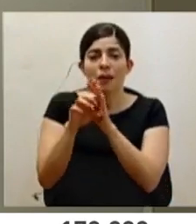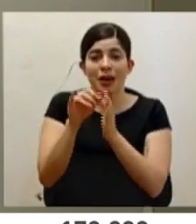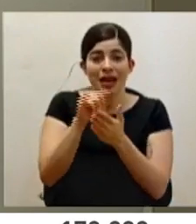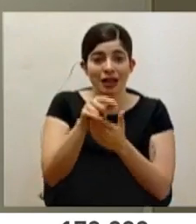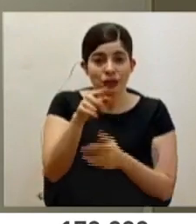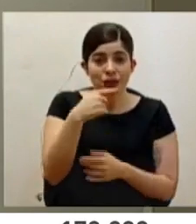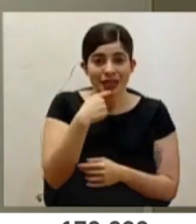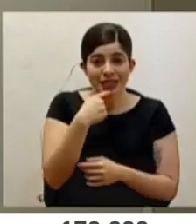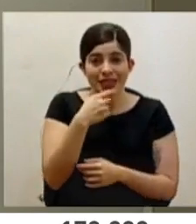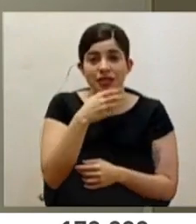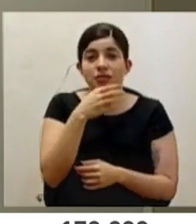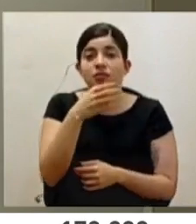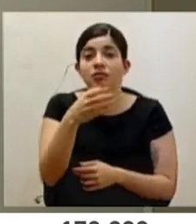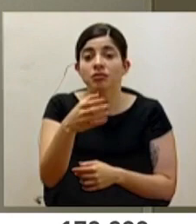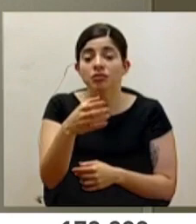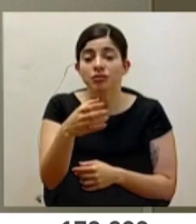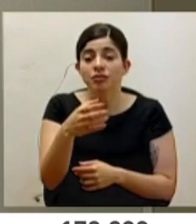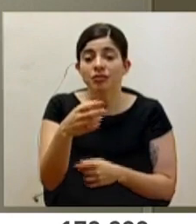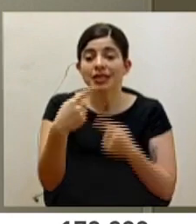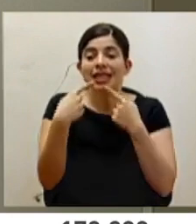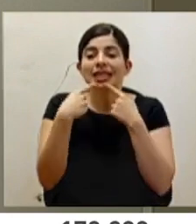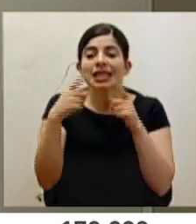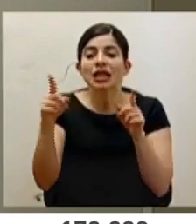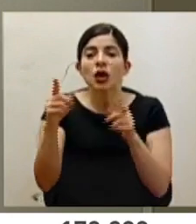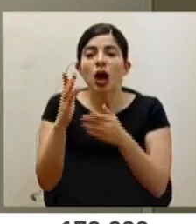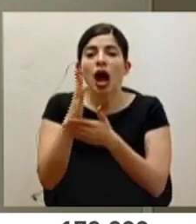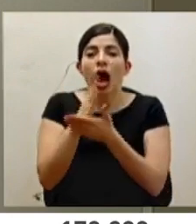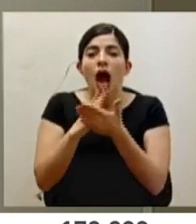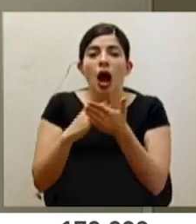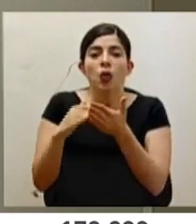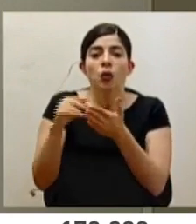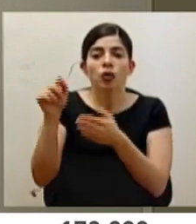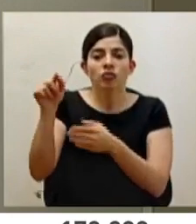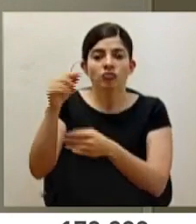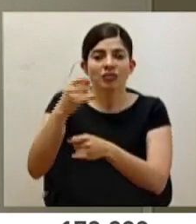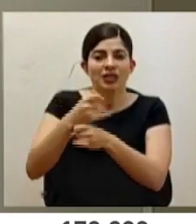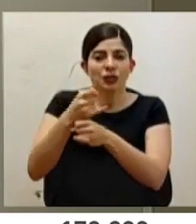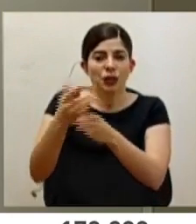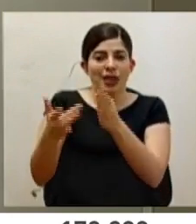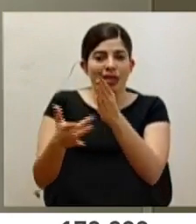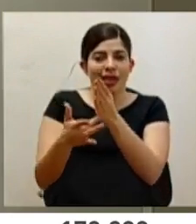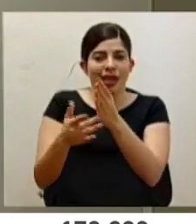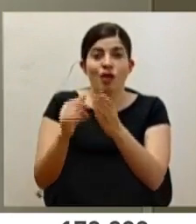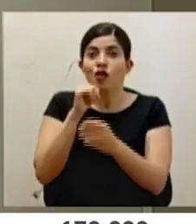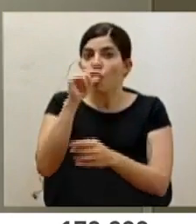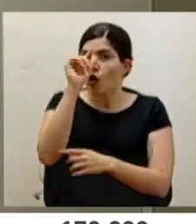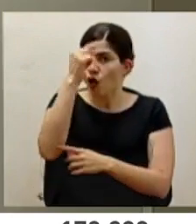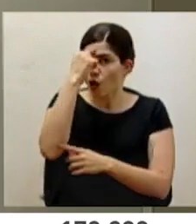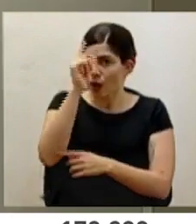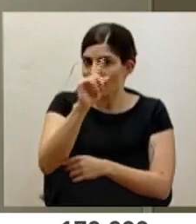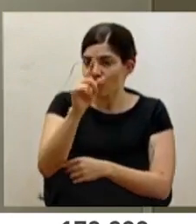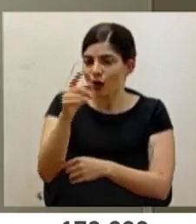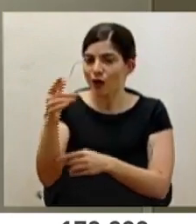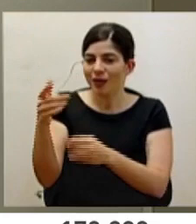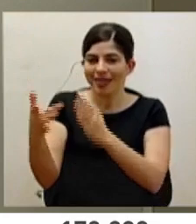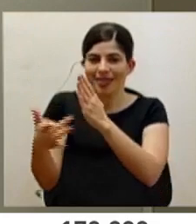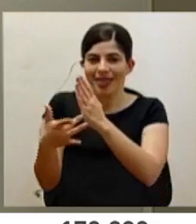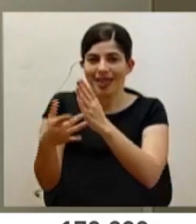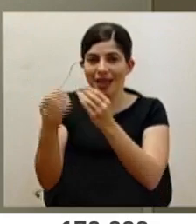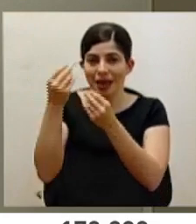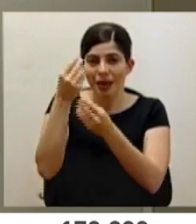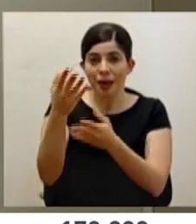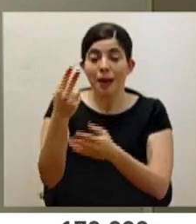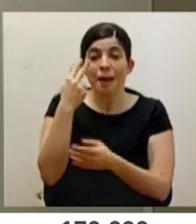recomendaciones que han incluso emitido algunos entes especializados técnicos, no es ni siquiera el gobierno como tal, vea que